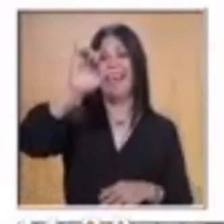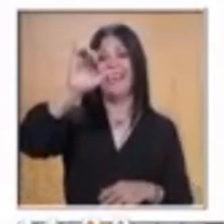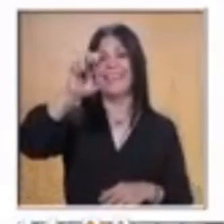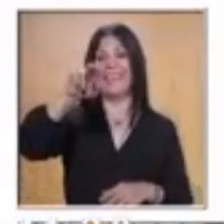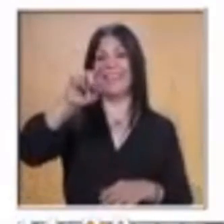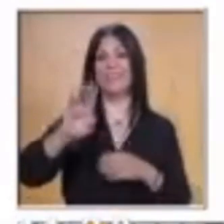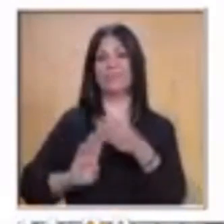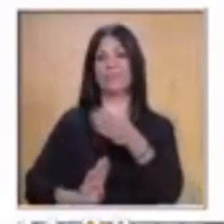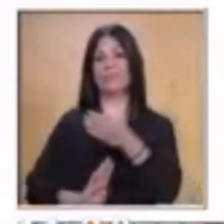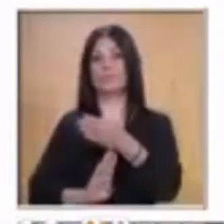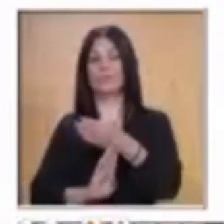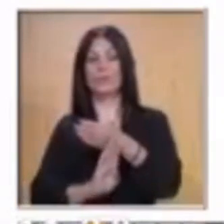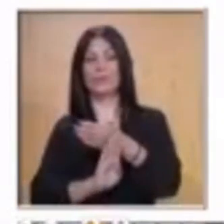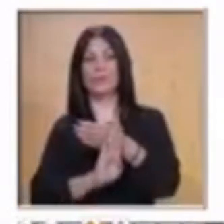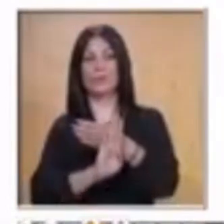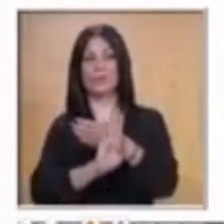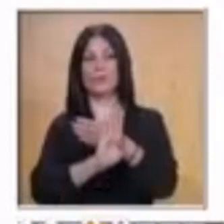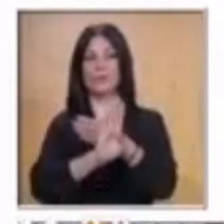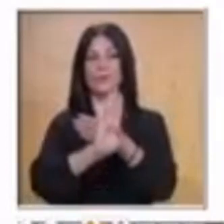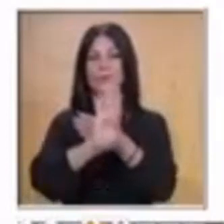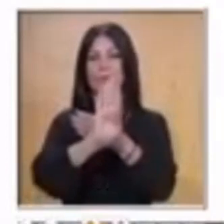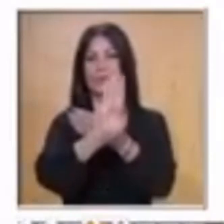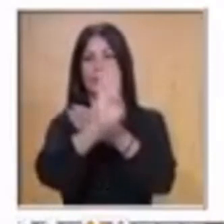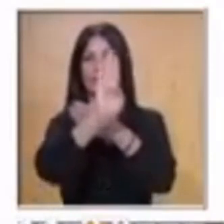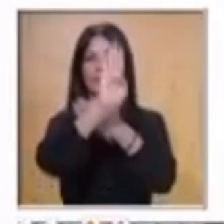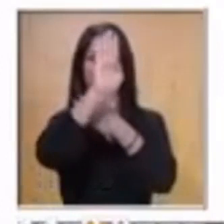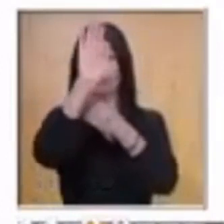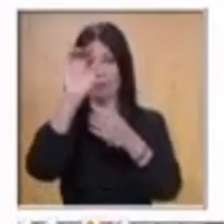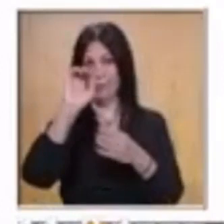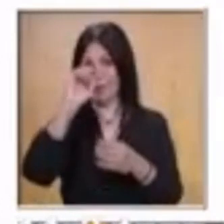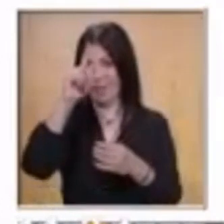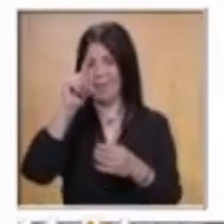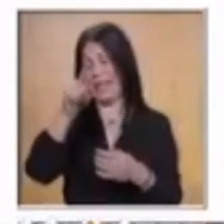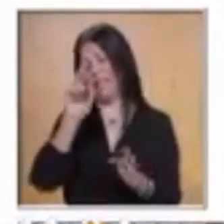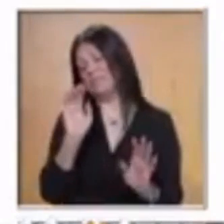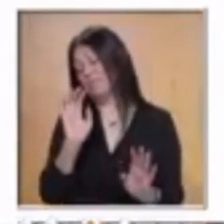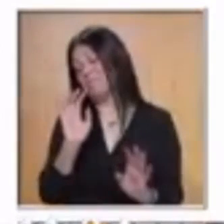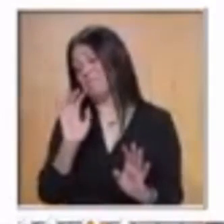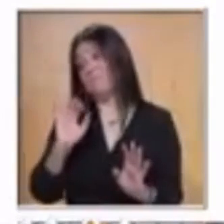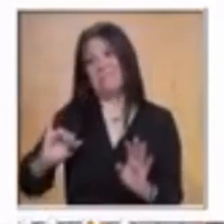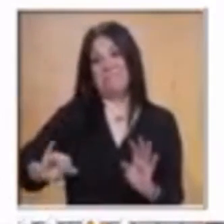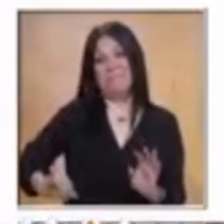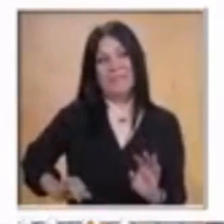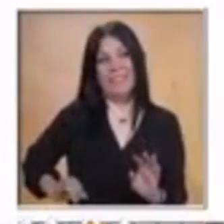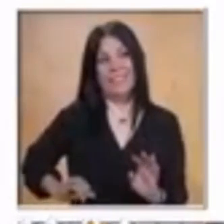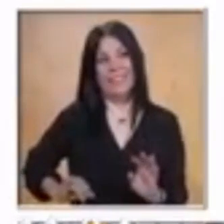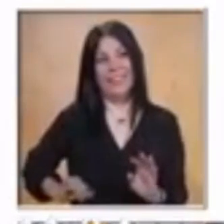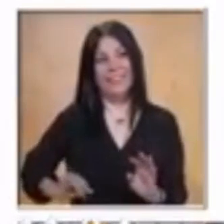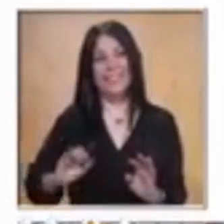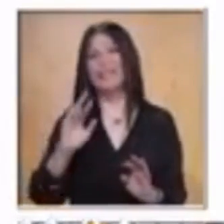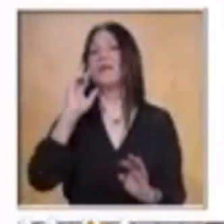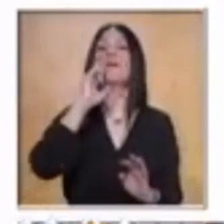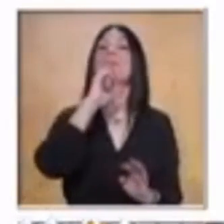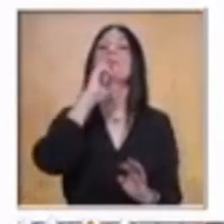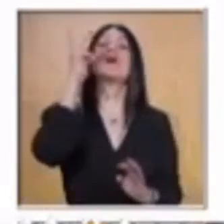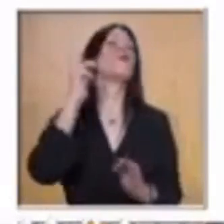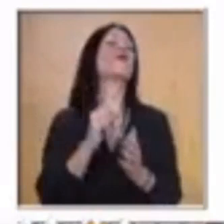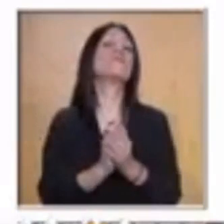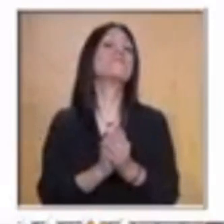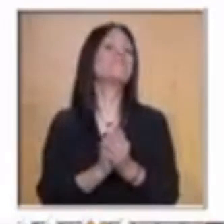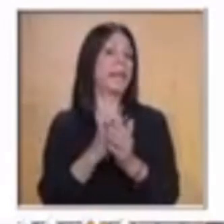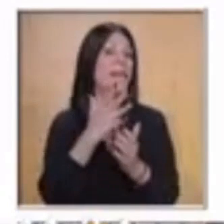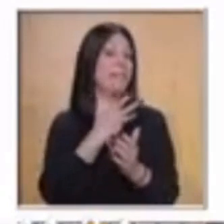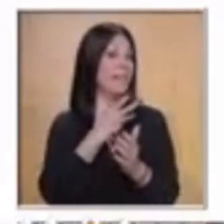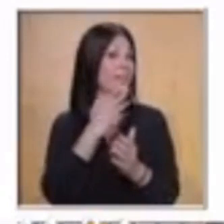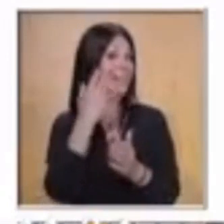ahí llamando la atención por ese tipo de temática que ellos usan. Excelente. Muy bien. ¿Ya hiciste la pregunta número